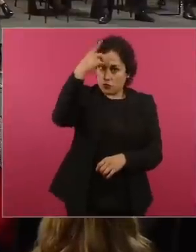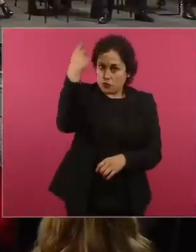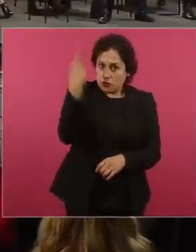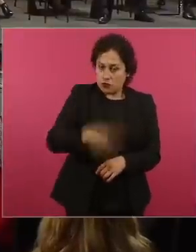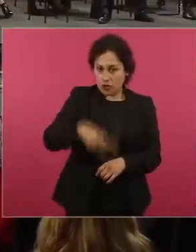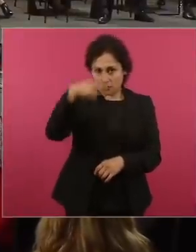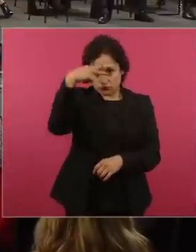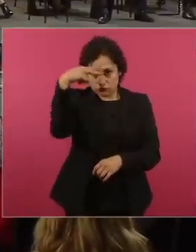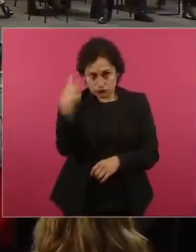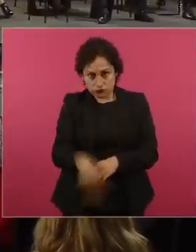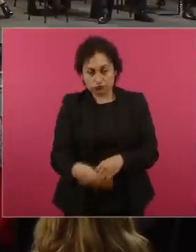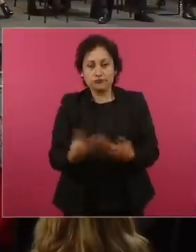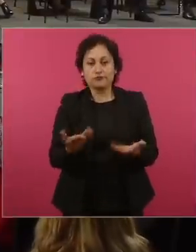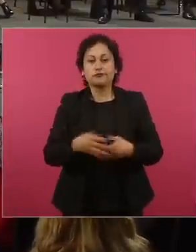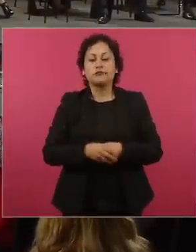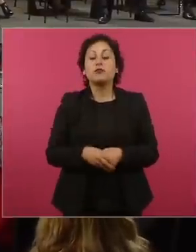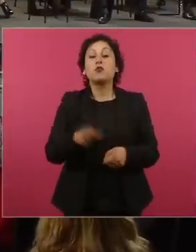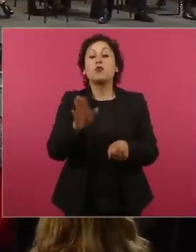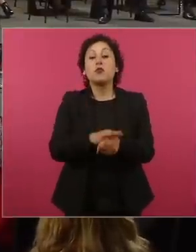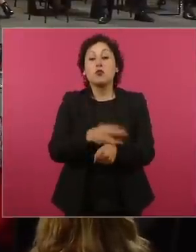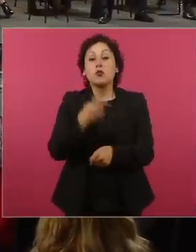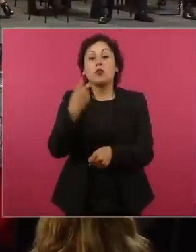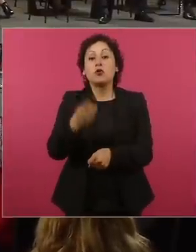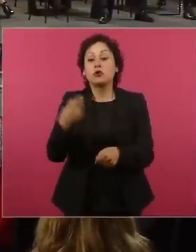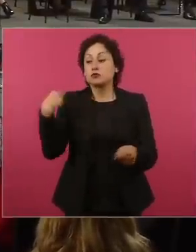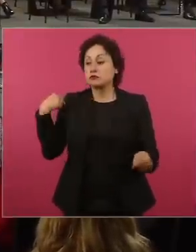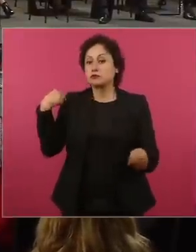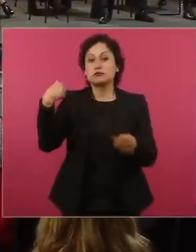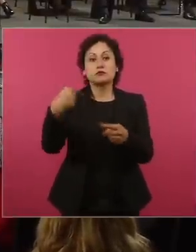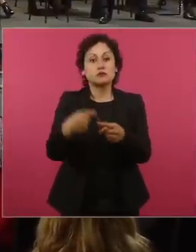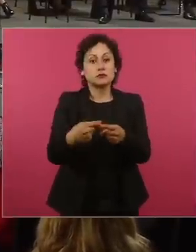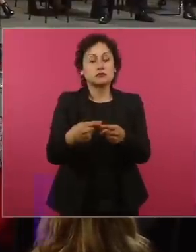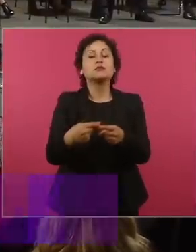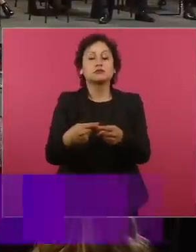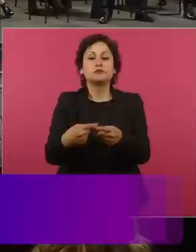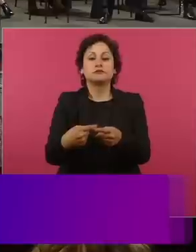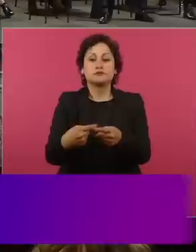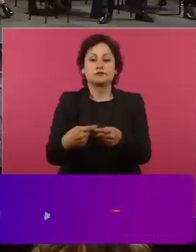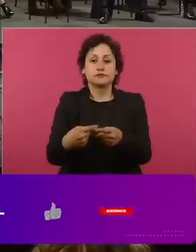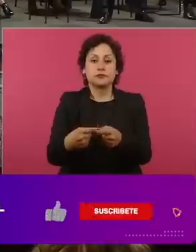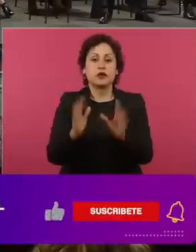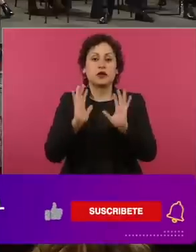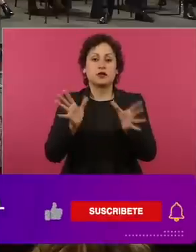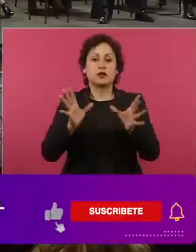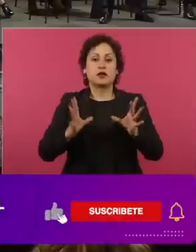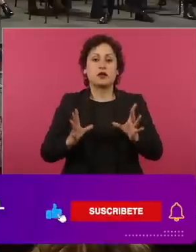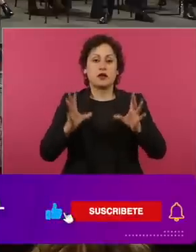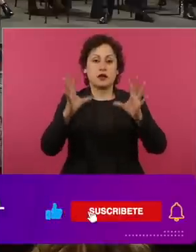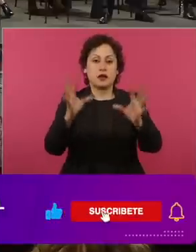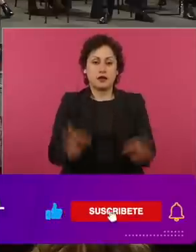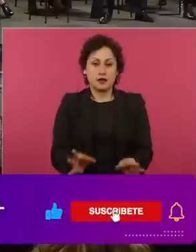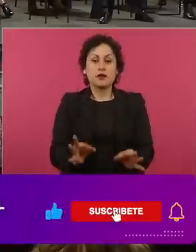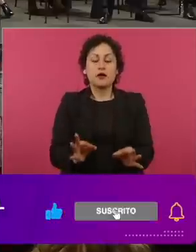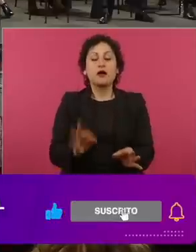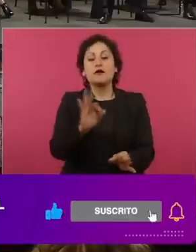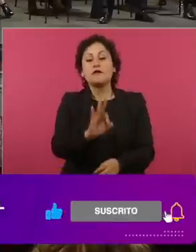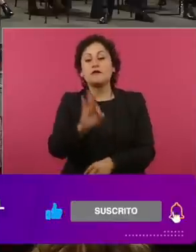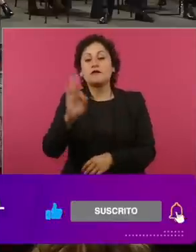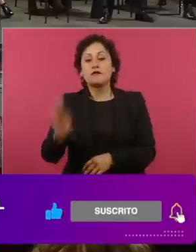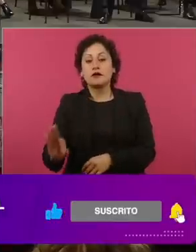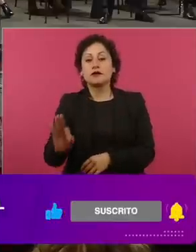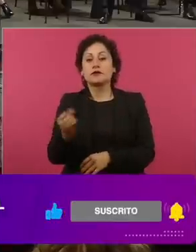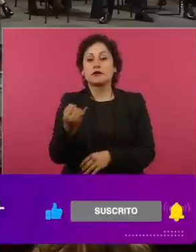De esta manera, la empresa se constituyó formalmente el 16 de junio de